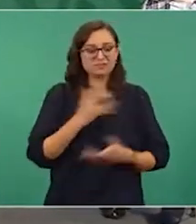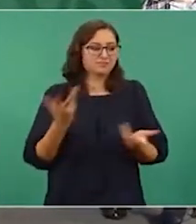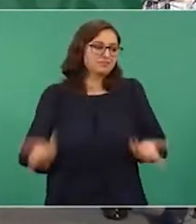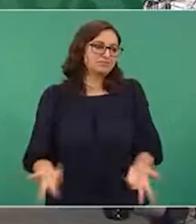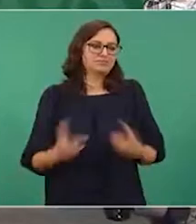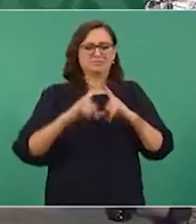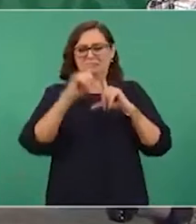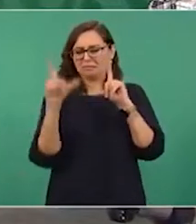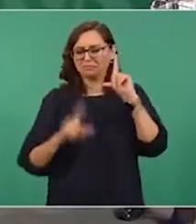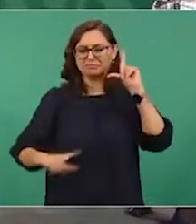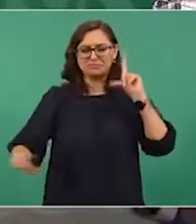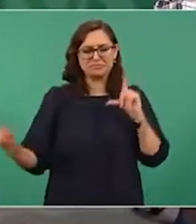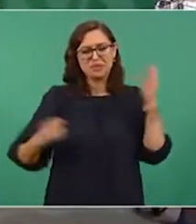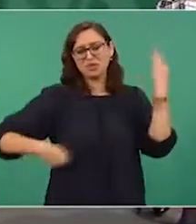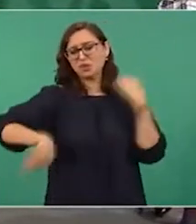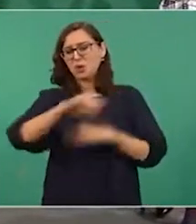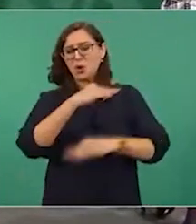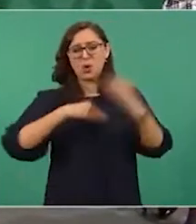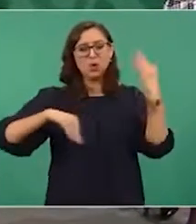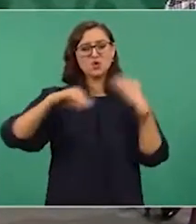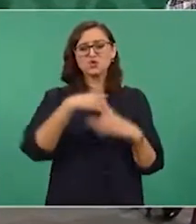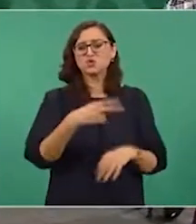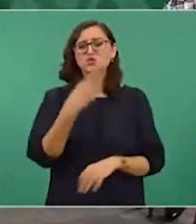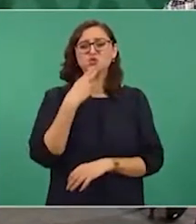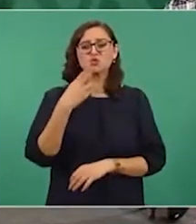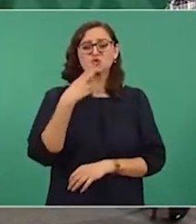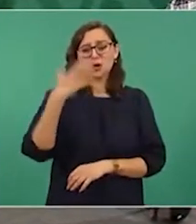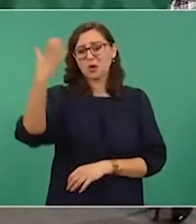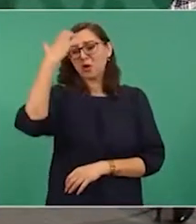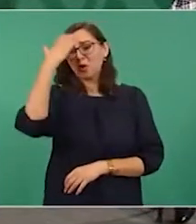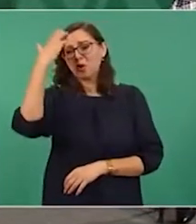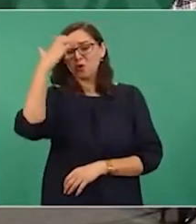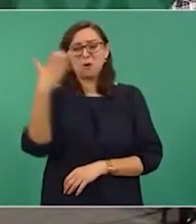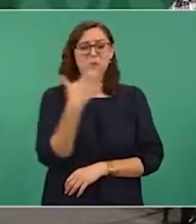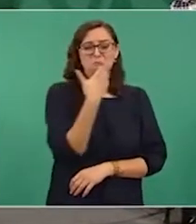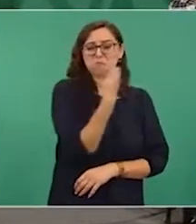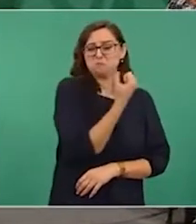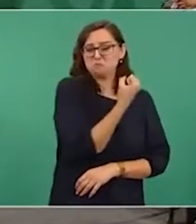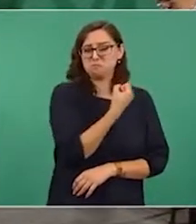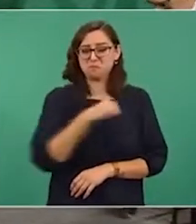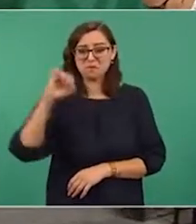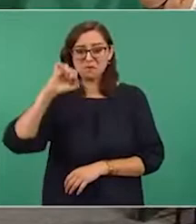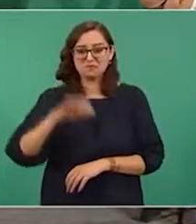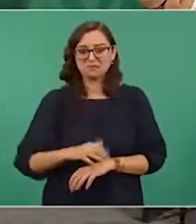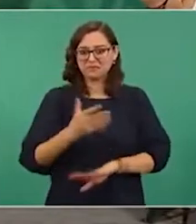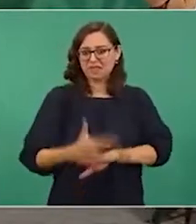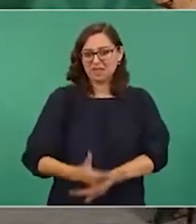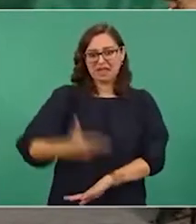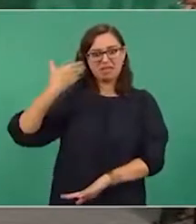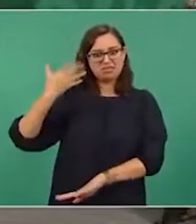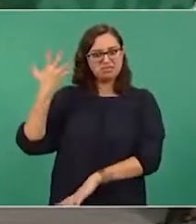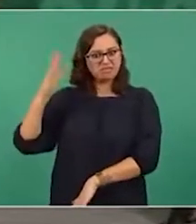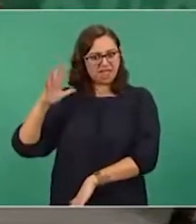nacional, eso no existía hace 10 años,